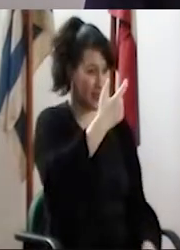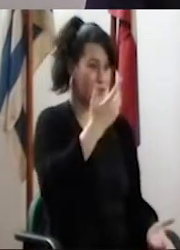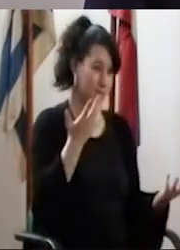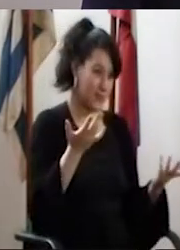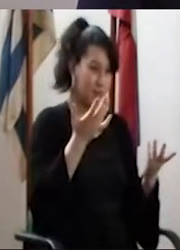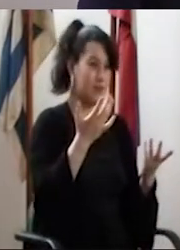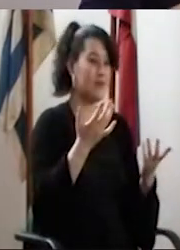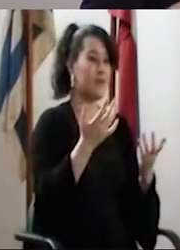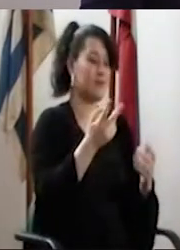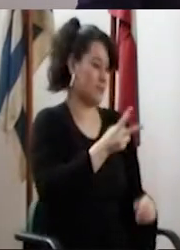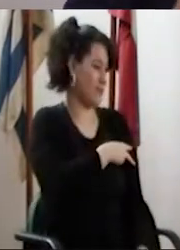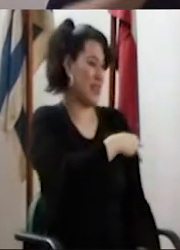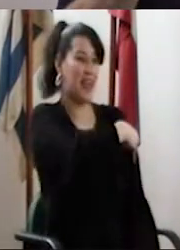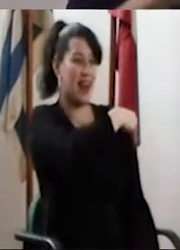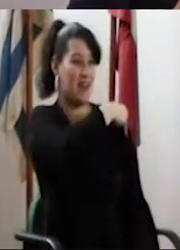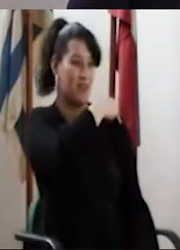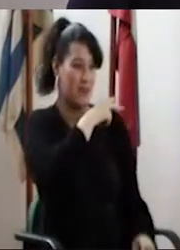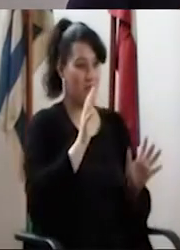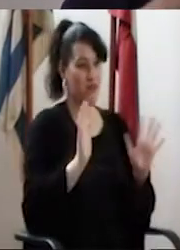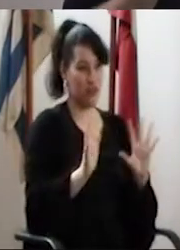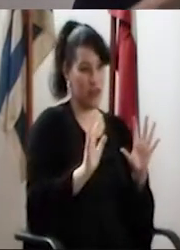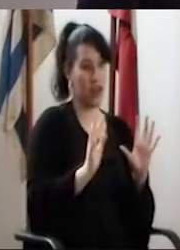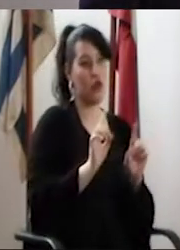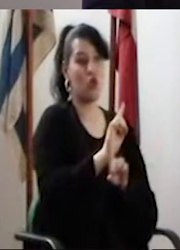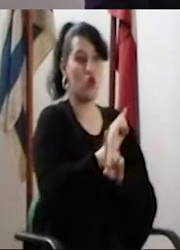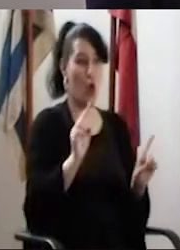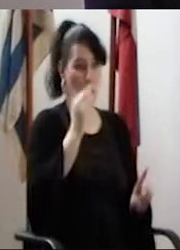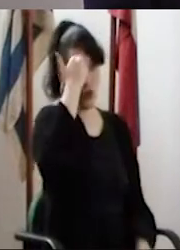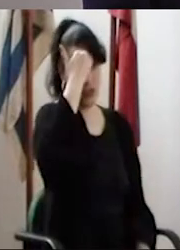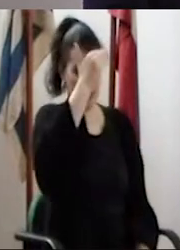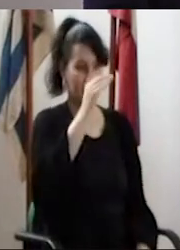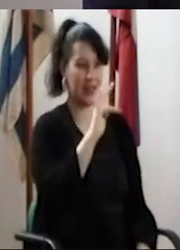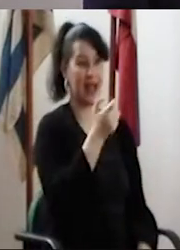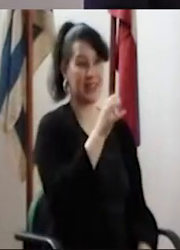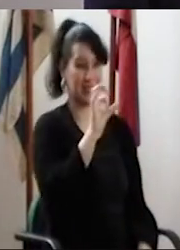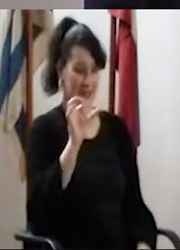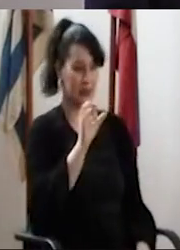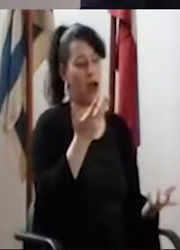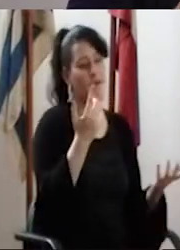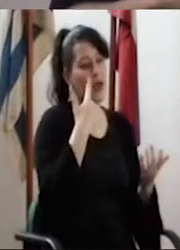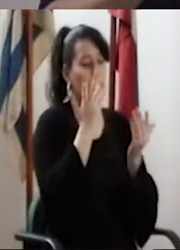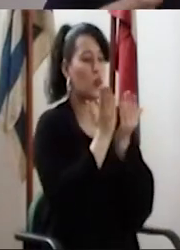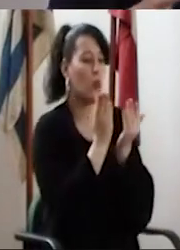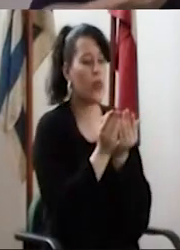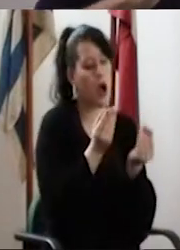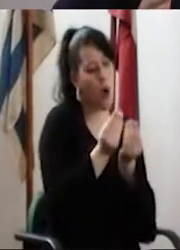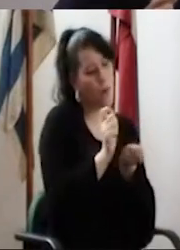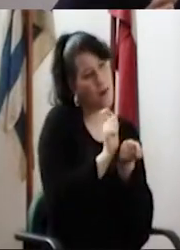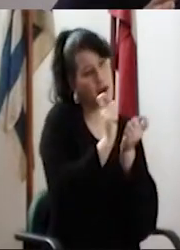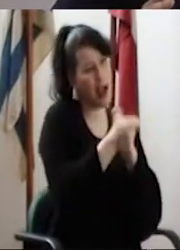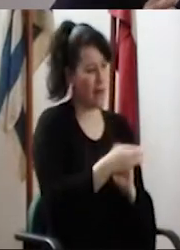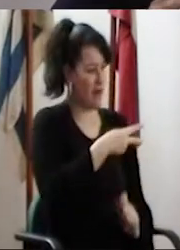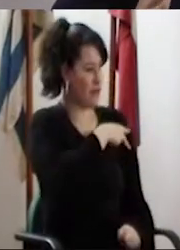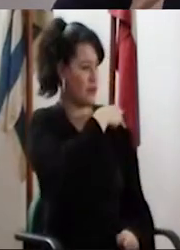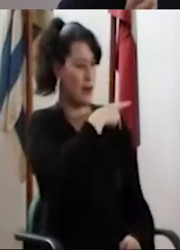técnico de los escalafones de funcionarios no docentes, de funcionarios TAS. Habrá que estudiar cómo